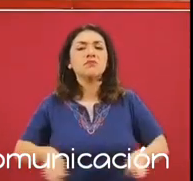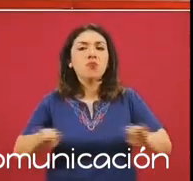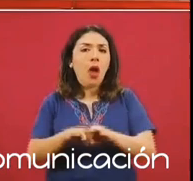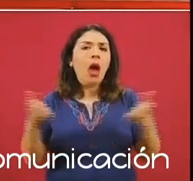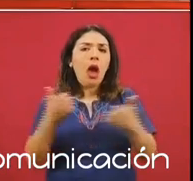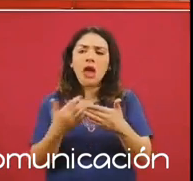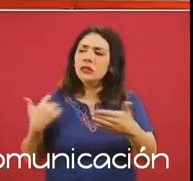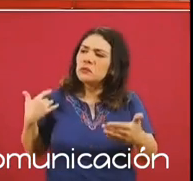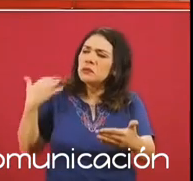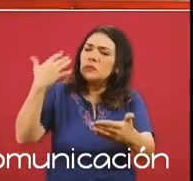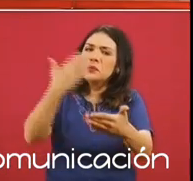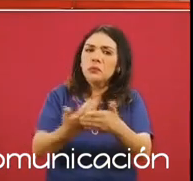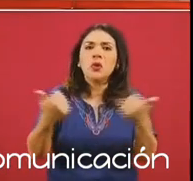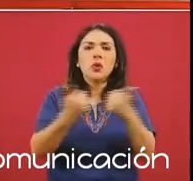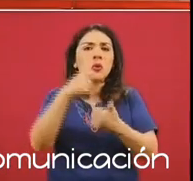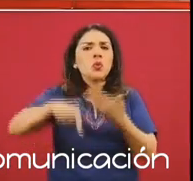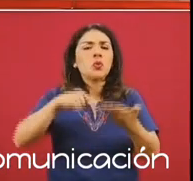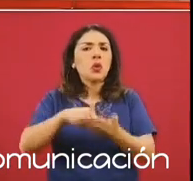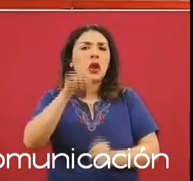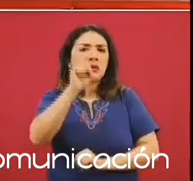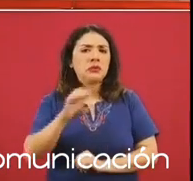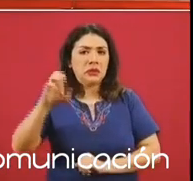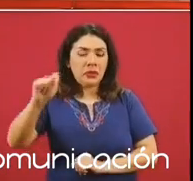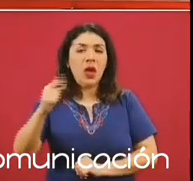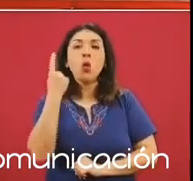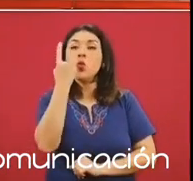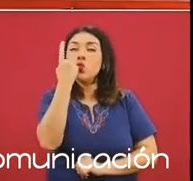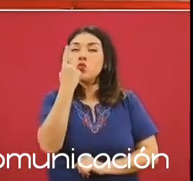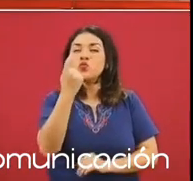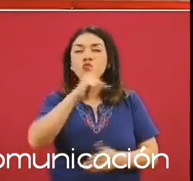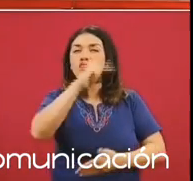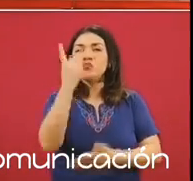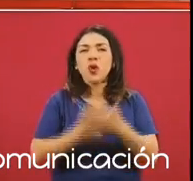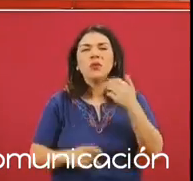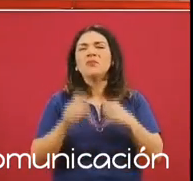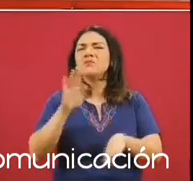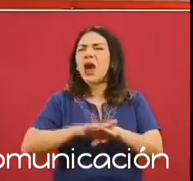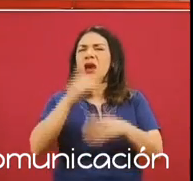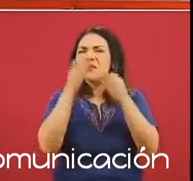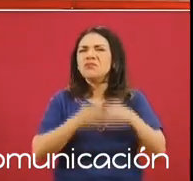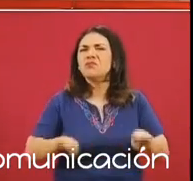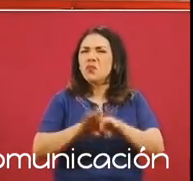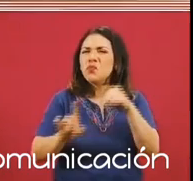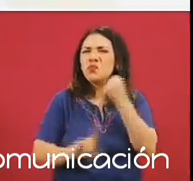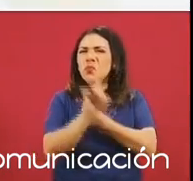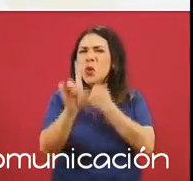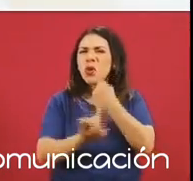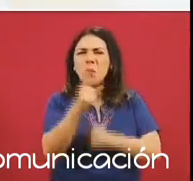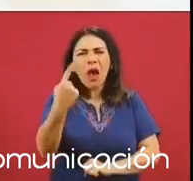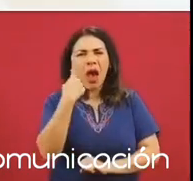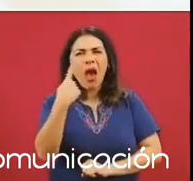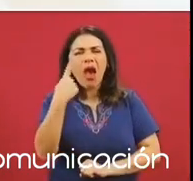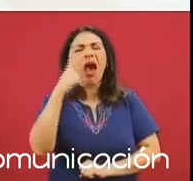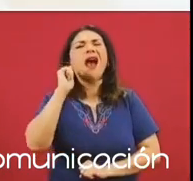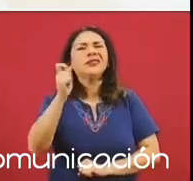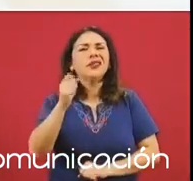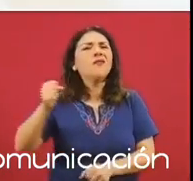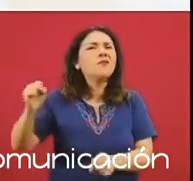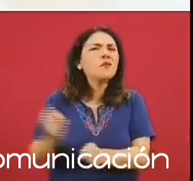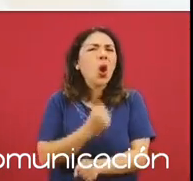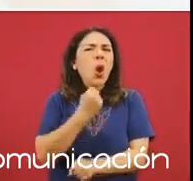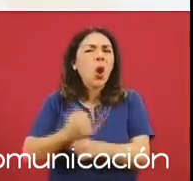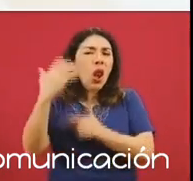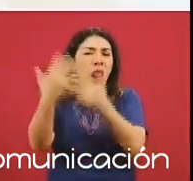realizando desde la Secretaría del Trabajo. Uno de los problemas fundamentales que vivimos es la violencia, la